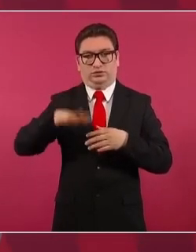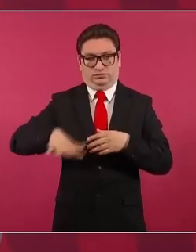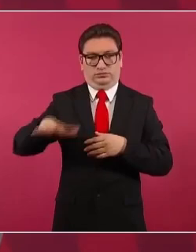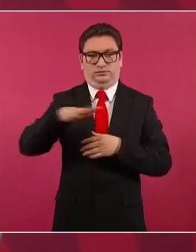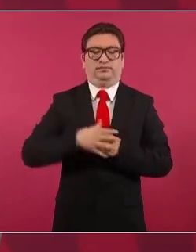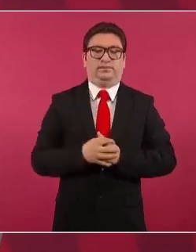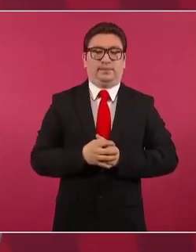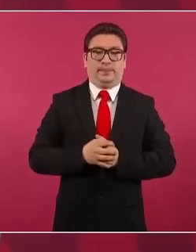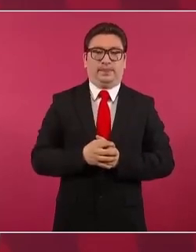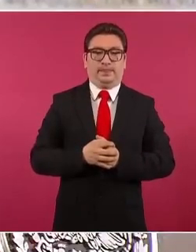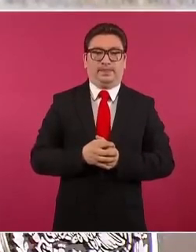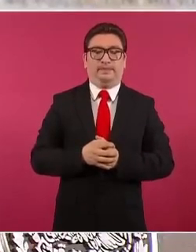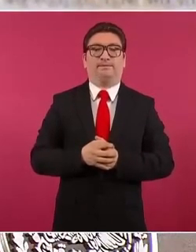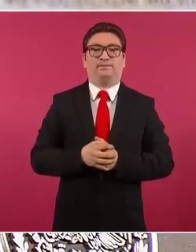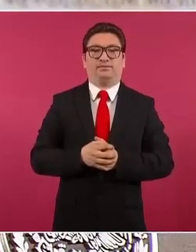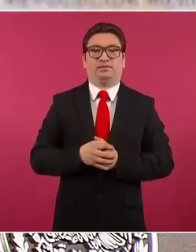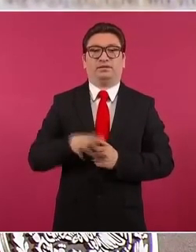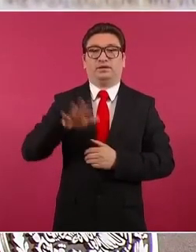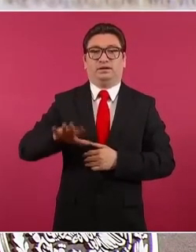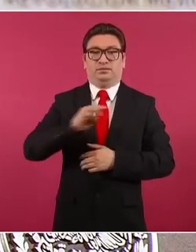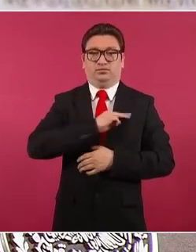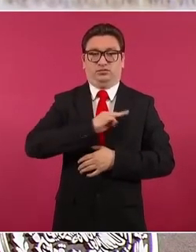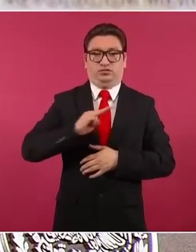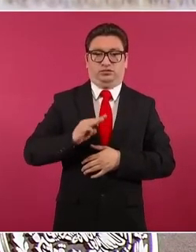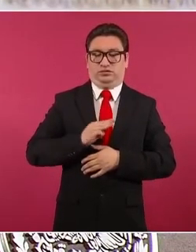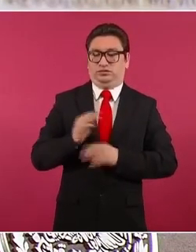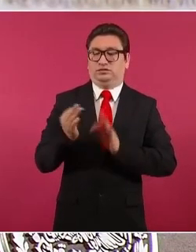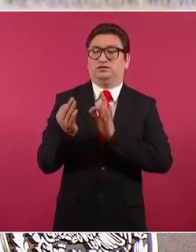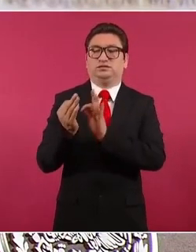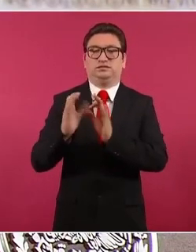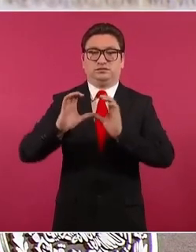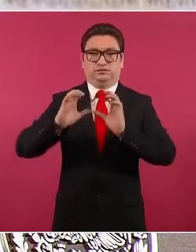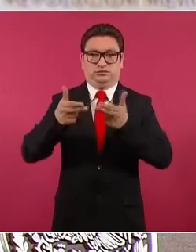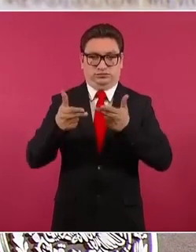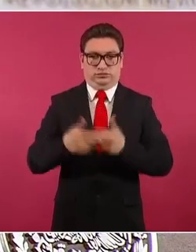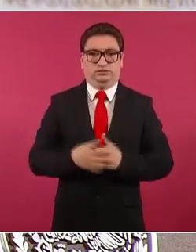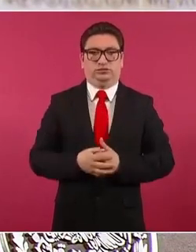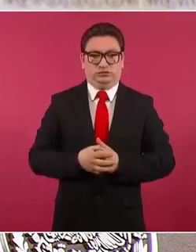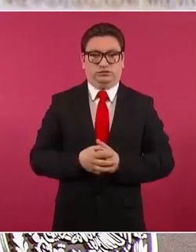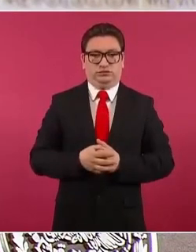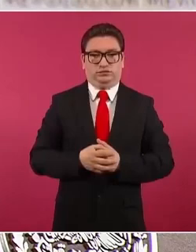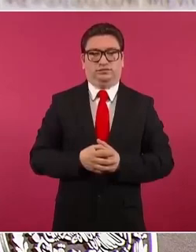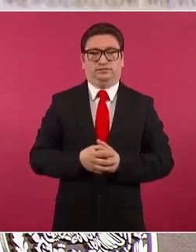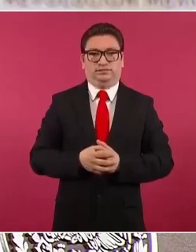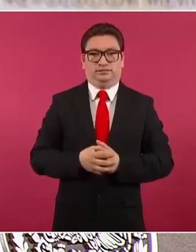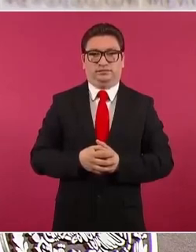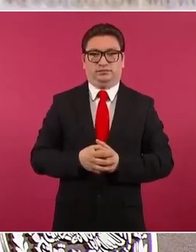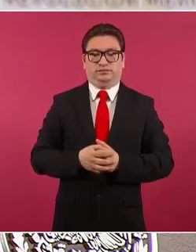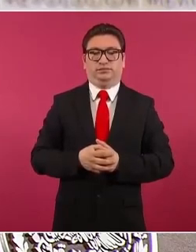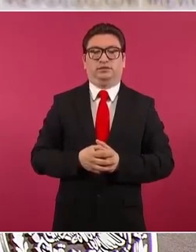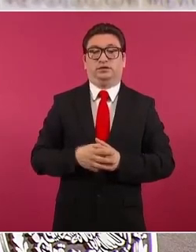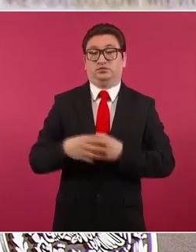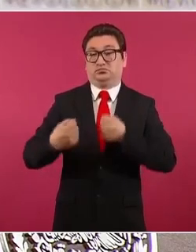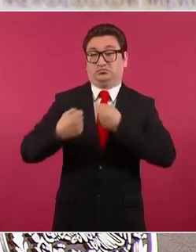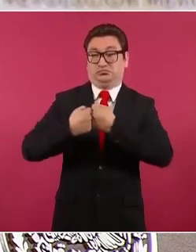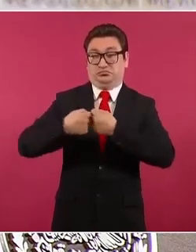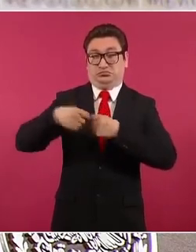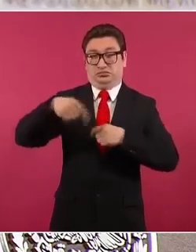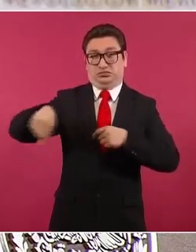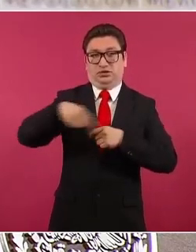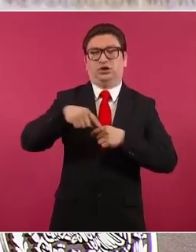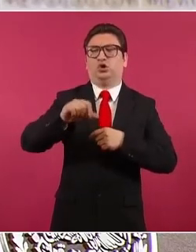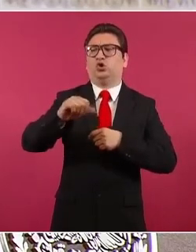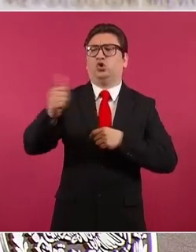Istmo. Es el municipio más cercano a Chiapas, están en los límites. Y hay otros